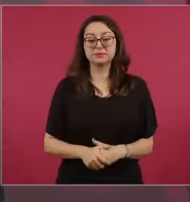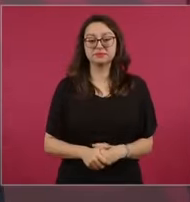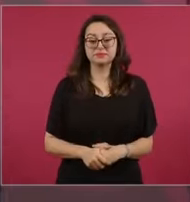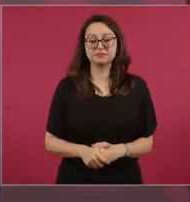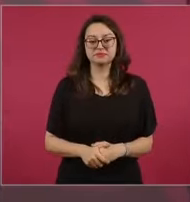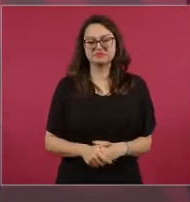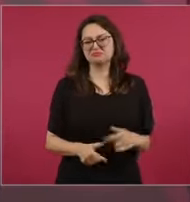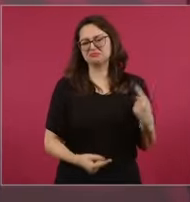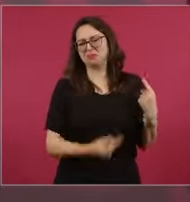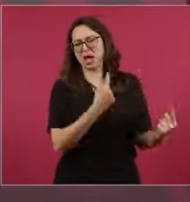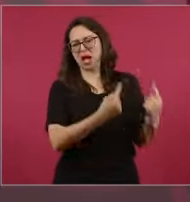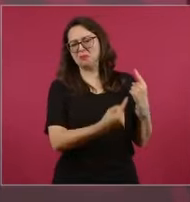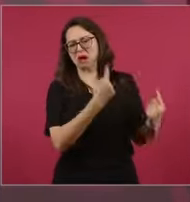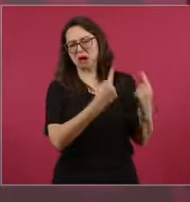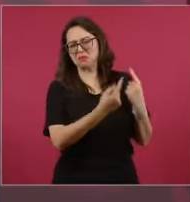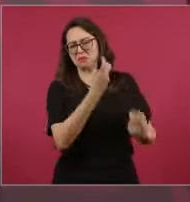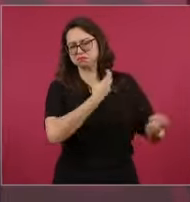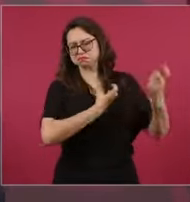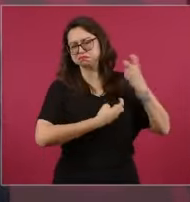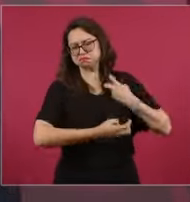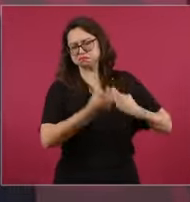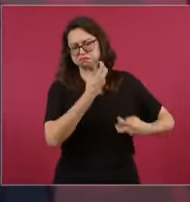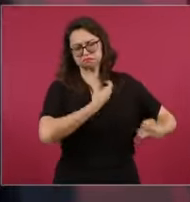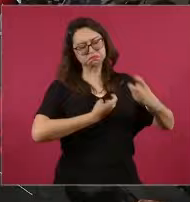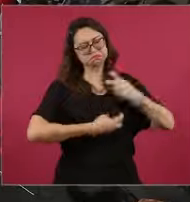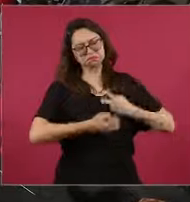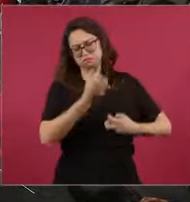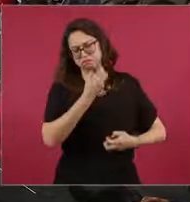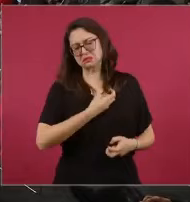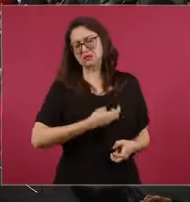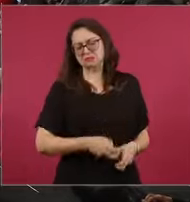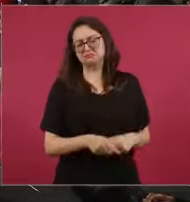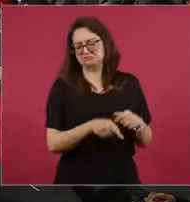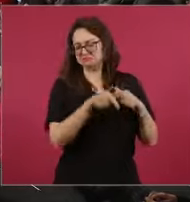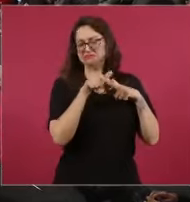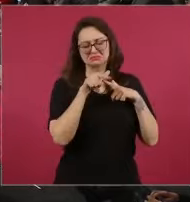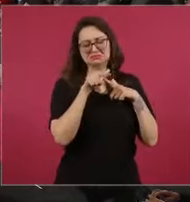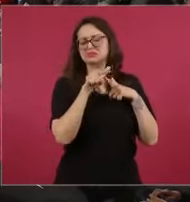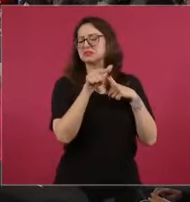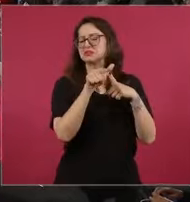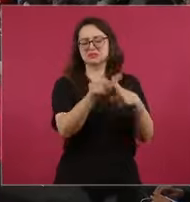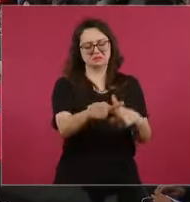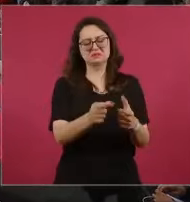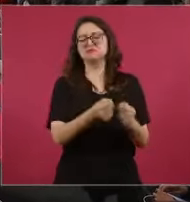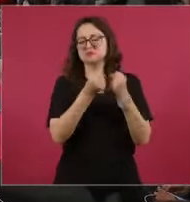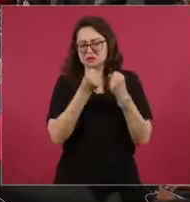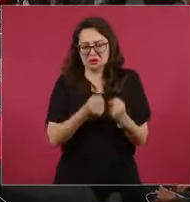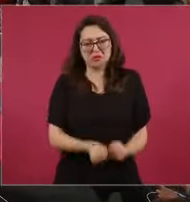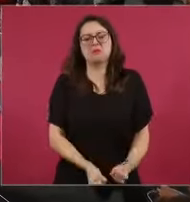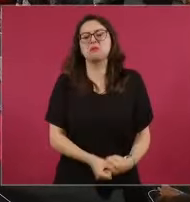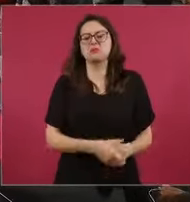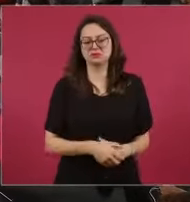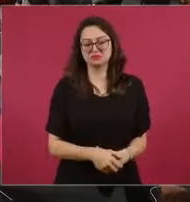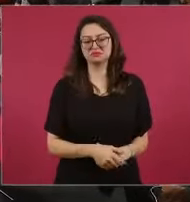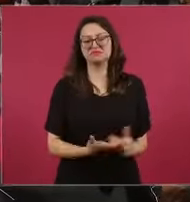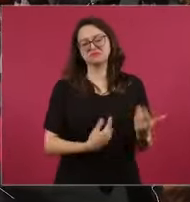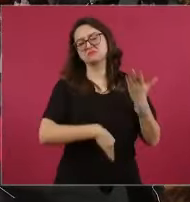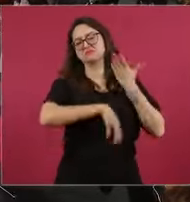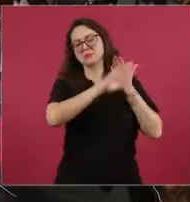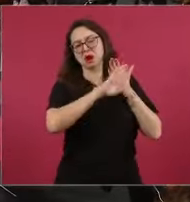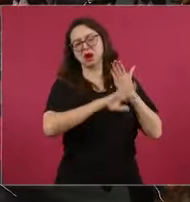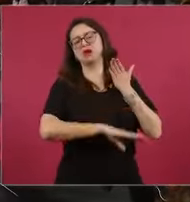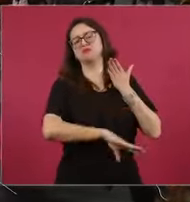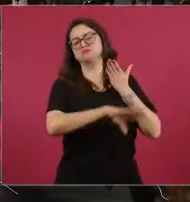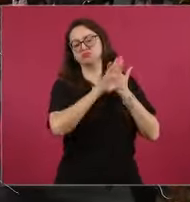Insultos sí, va a seguir. La lluvia de insultos, la tormenta